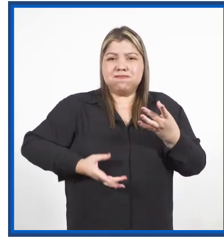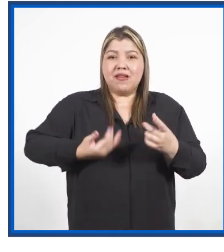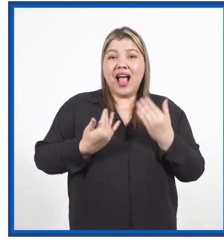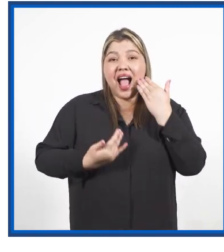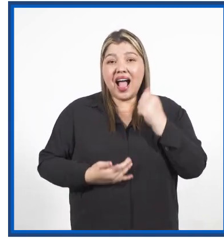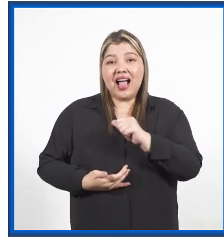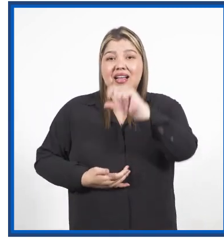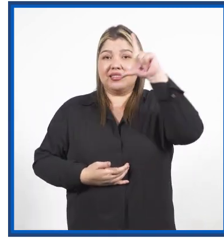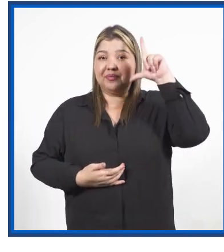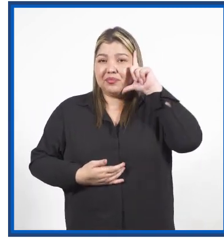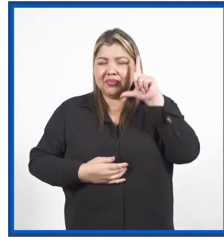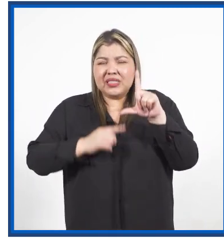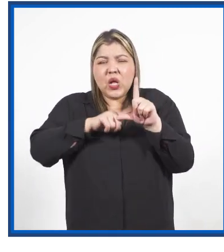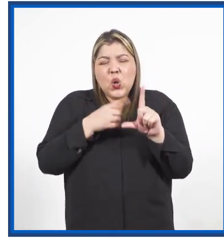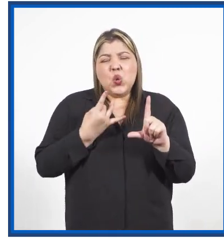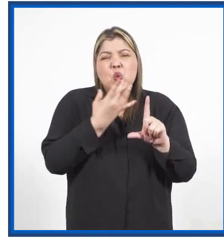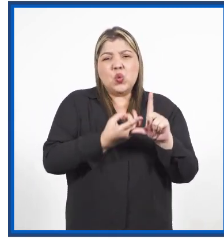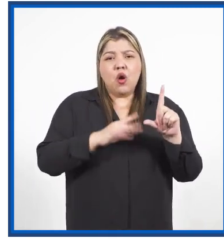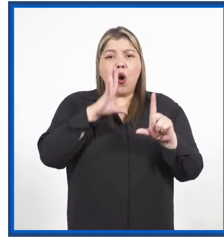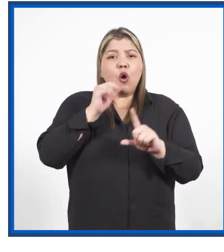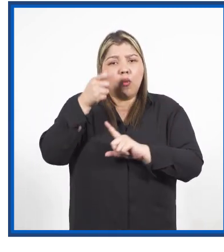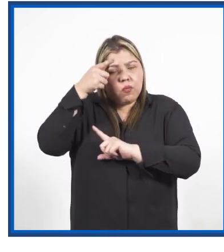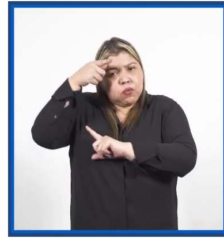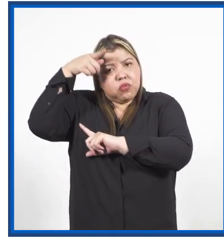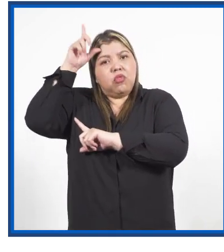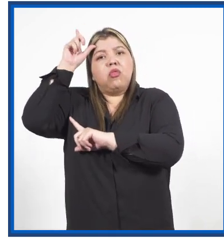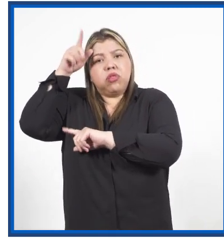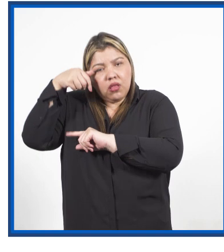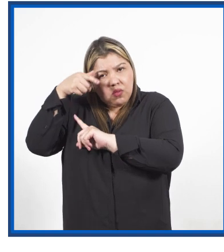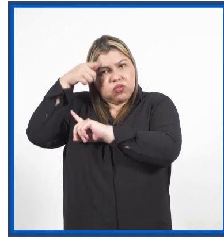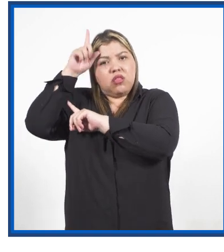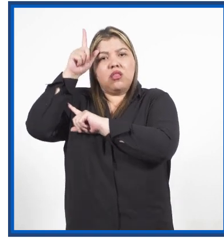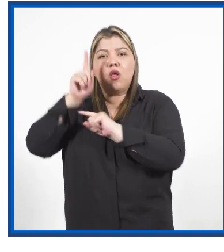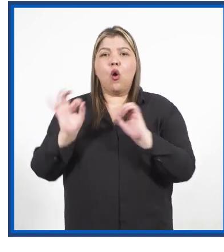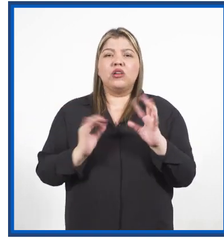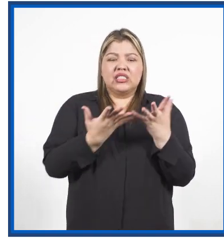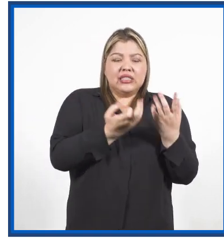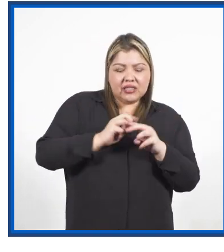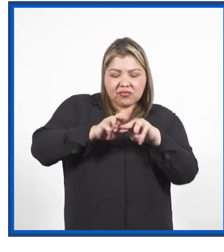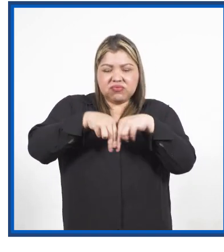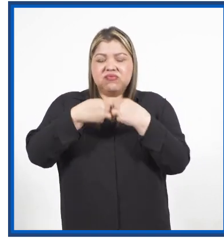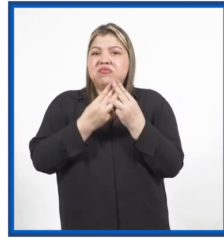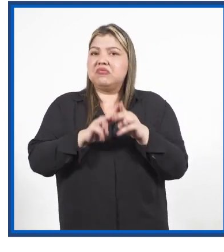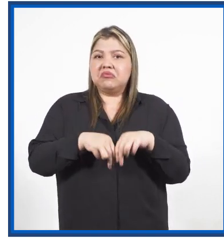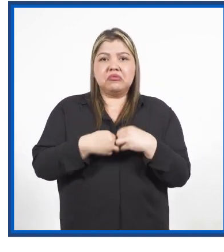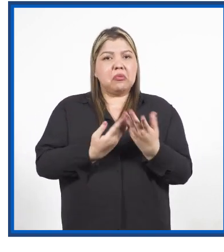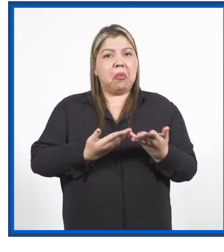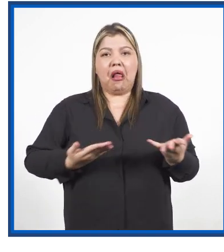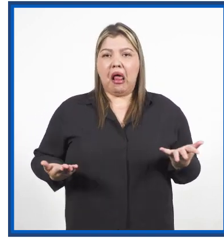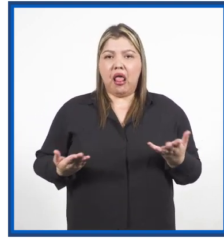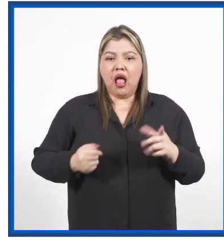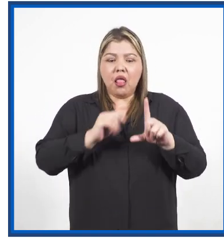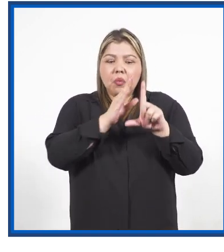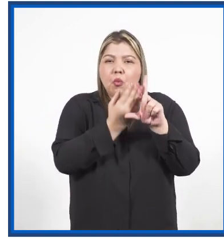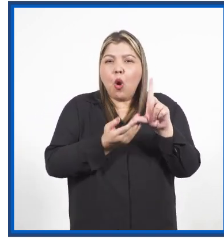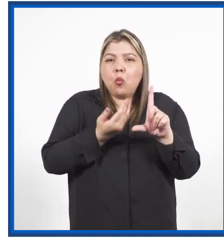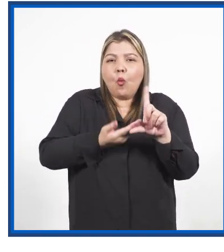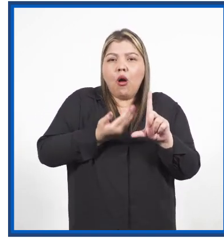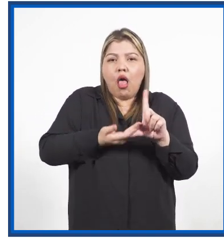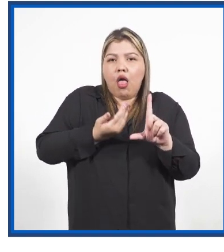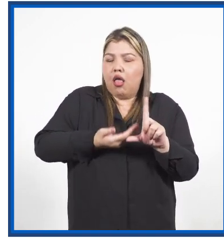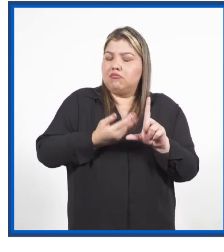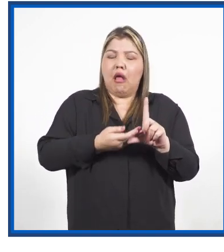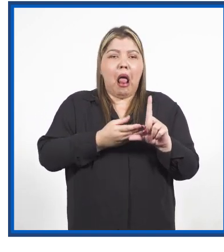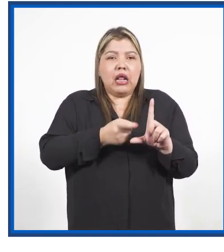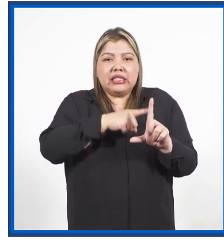la relación sexual, dolor en la vulva, disfunción eréctil, disminución del deseo sexual y